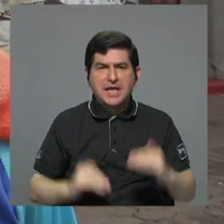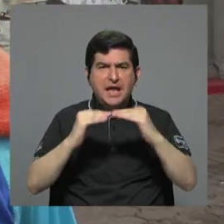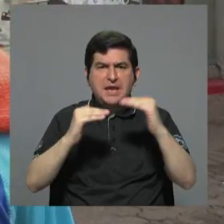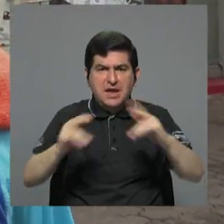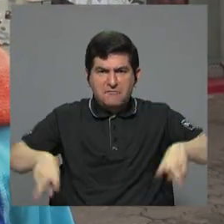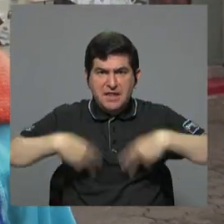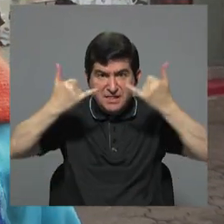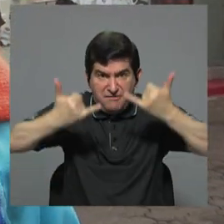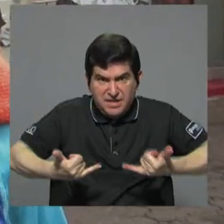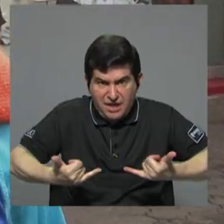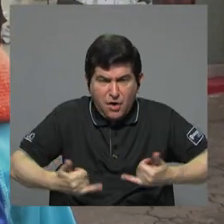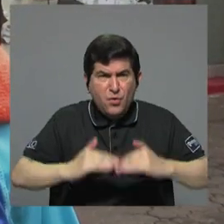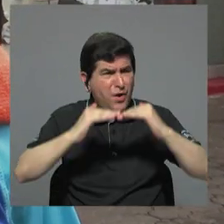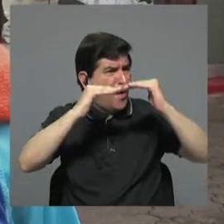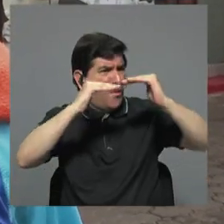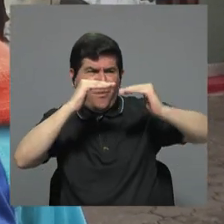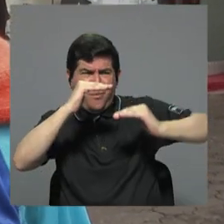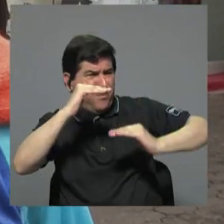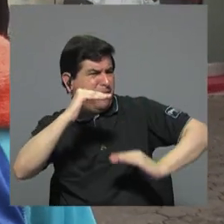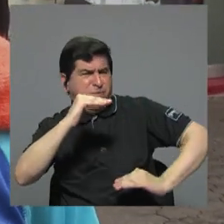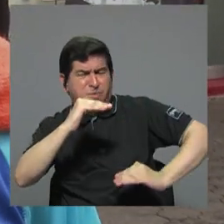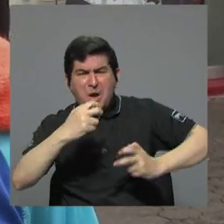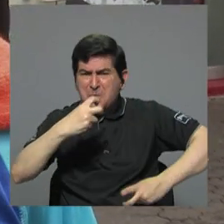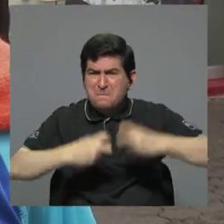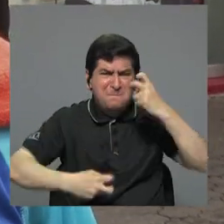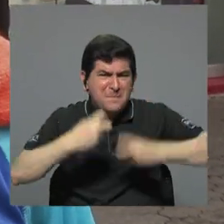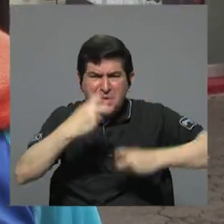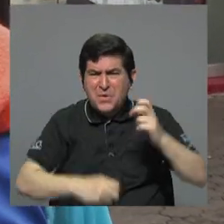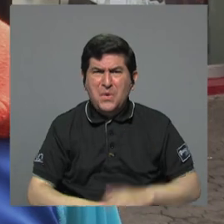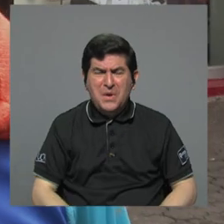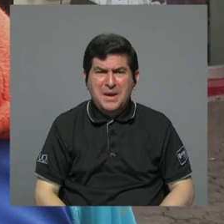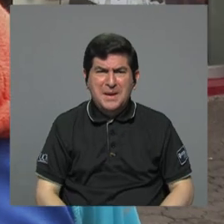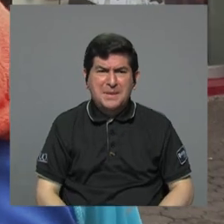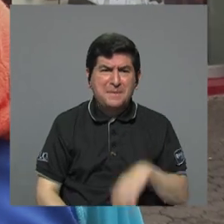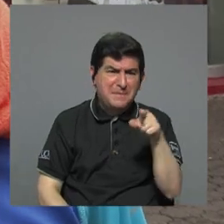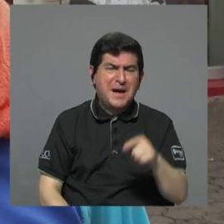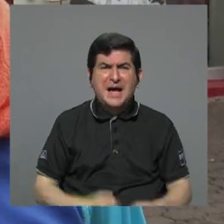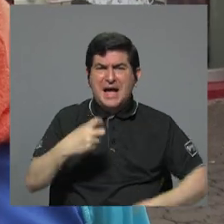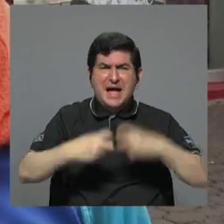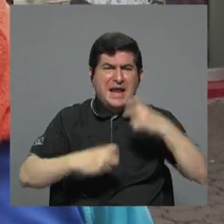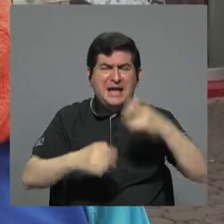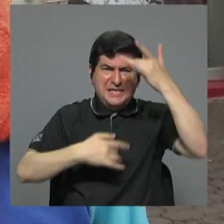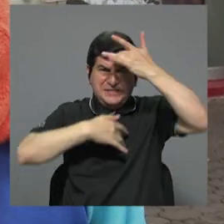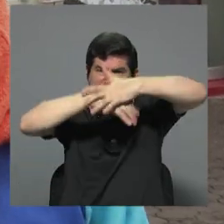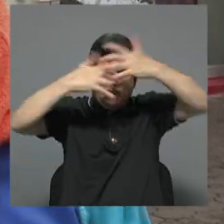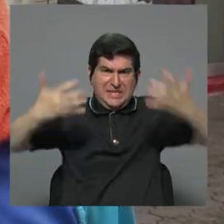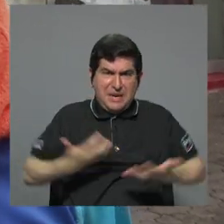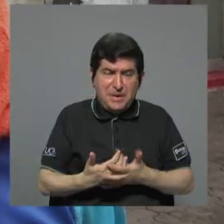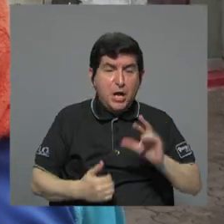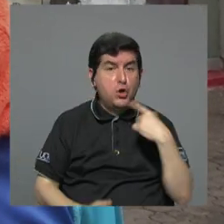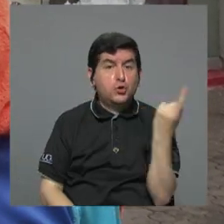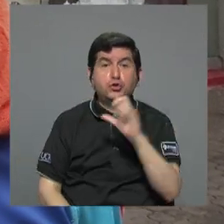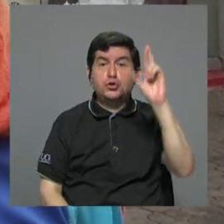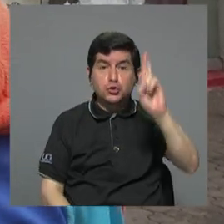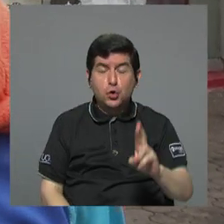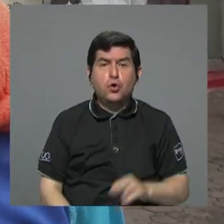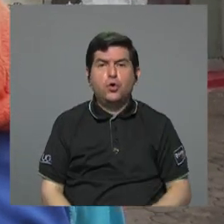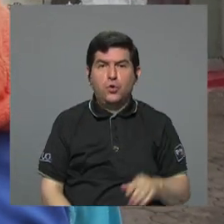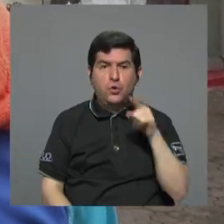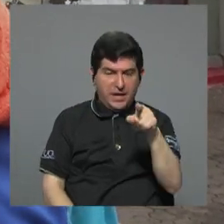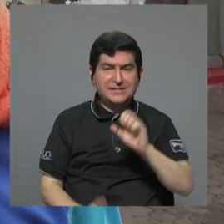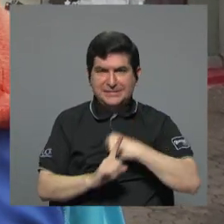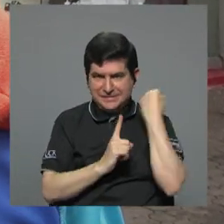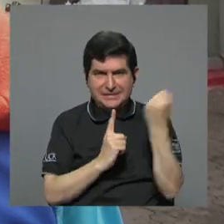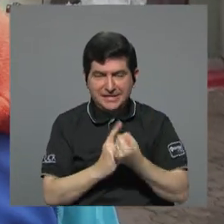este momento está muy bajo por el problema de que se ha venido esta crisis, la pandemia. Y esto no es solo acá en Costa Rica, esto es